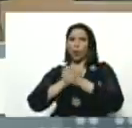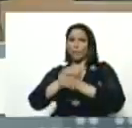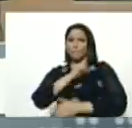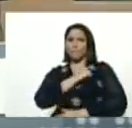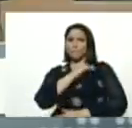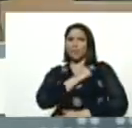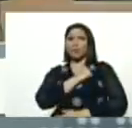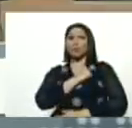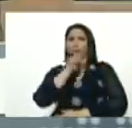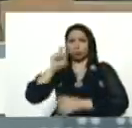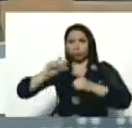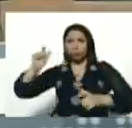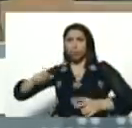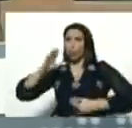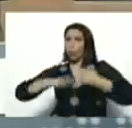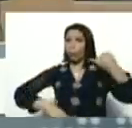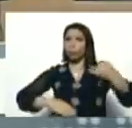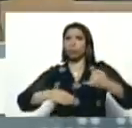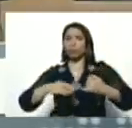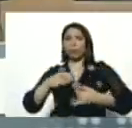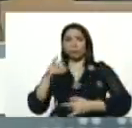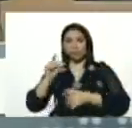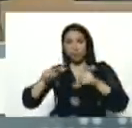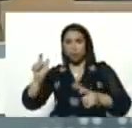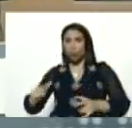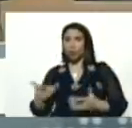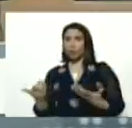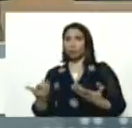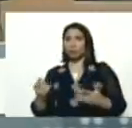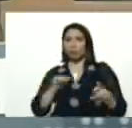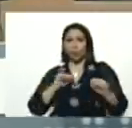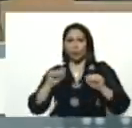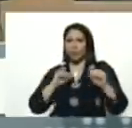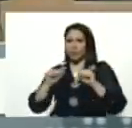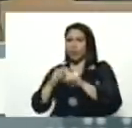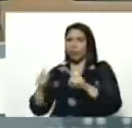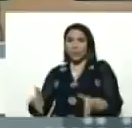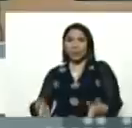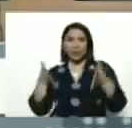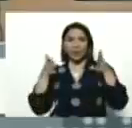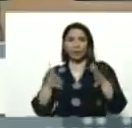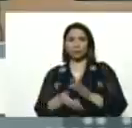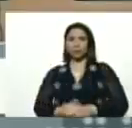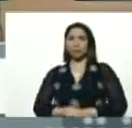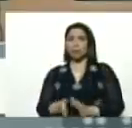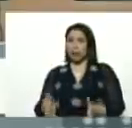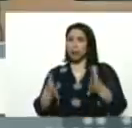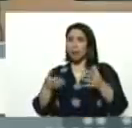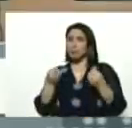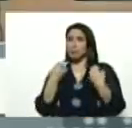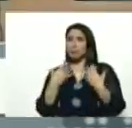último ciudadano, hasta el último con nacional, movilizarlo para ganar, y ganar bien,